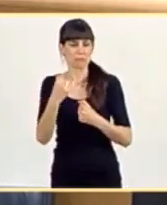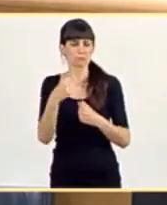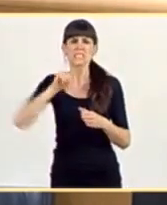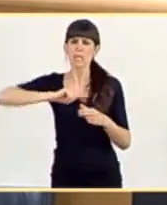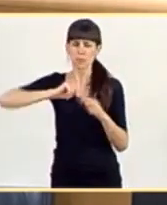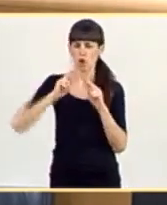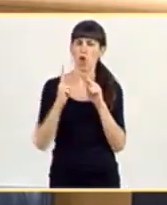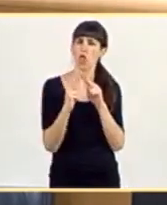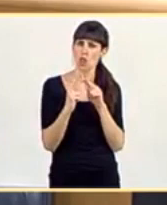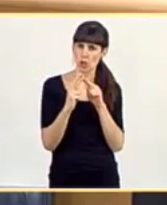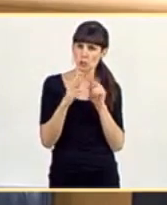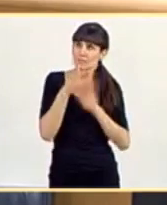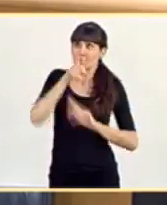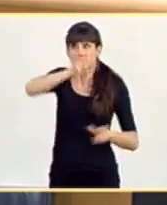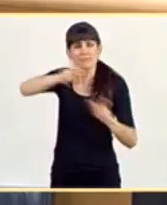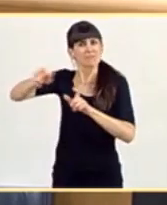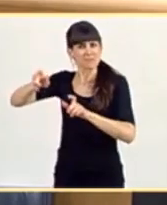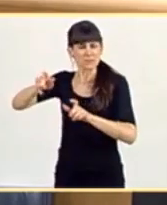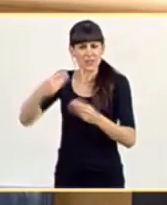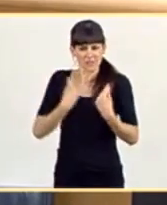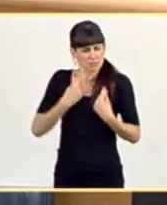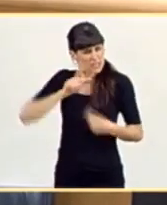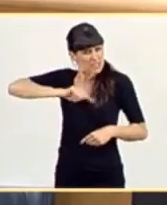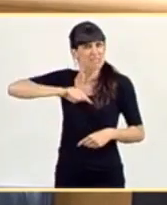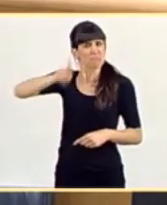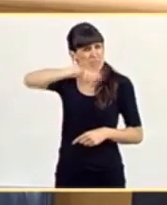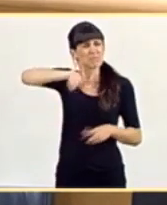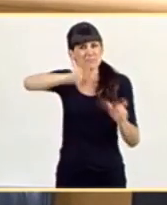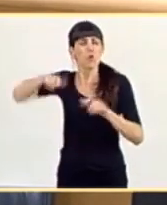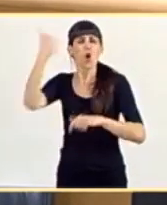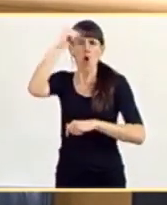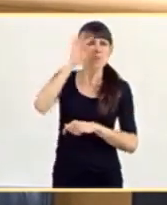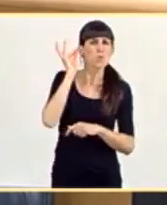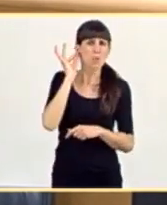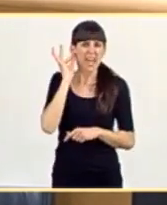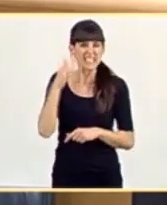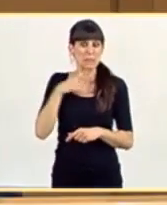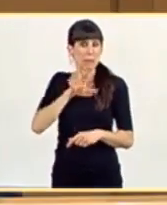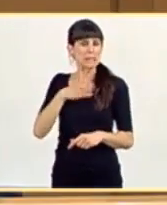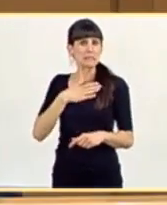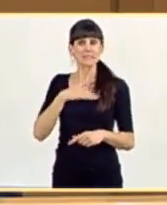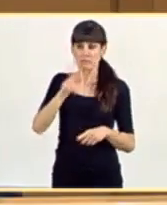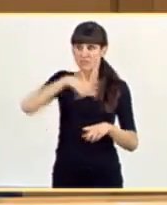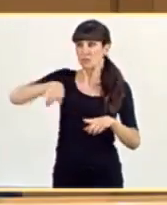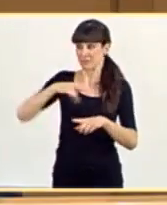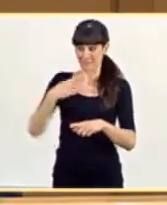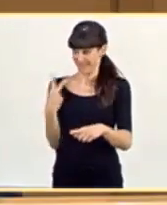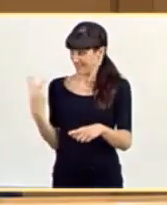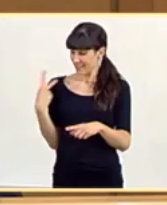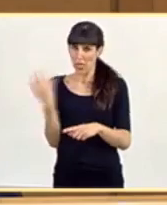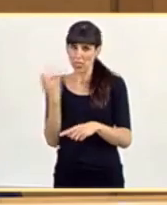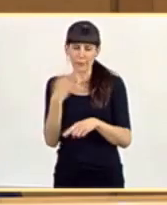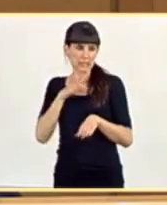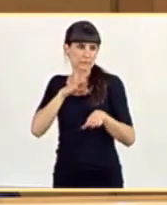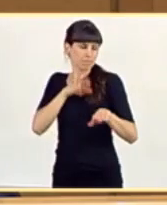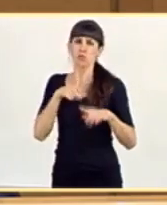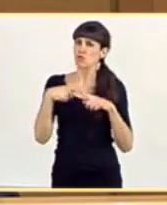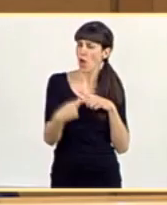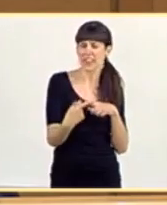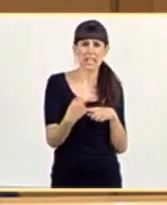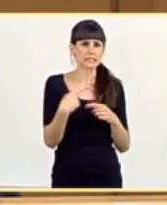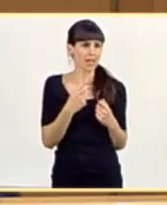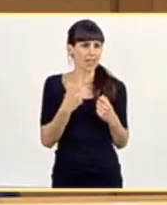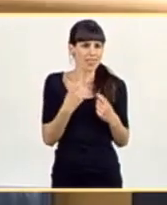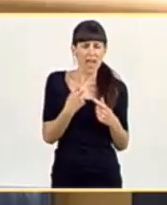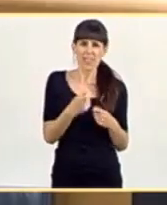que está viviendo mucha gente en nuestro país, hombres y mujeres a los que usted y yo tenemos que servir cada día. Es un estado